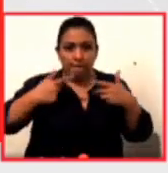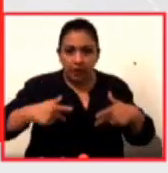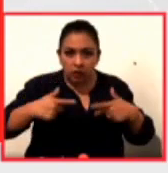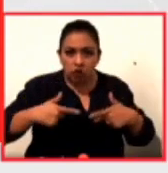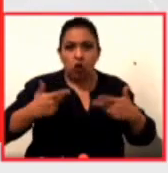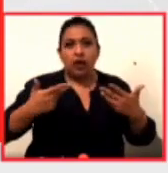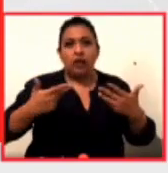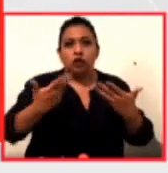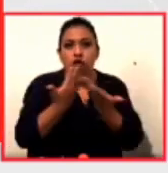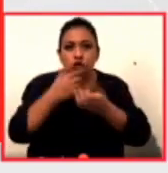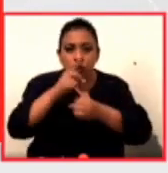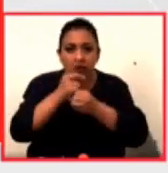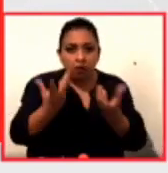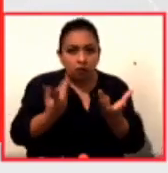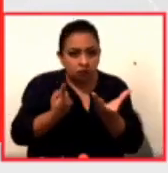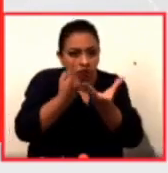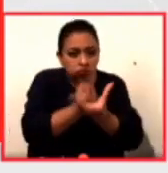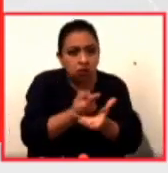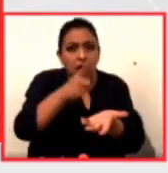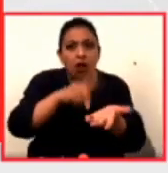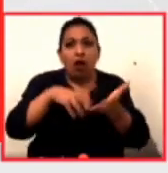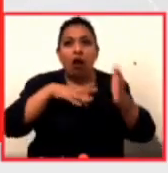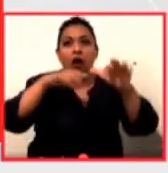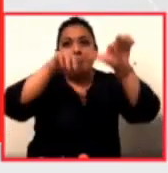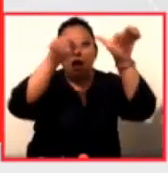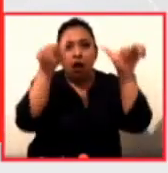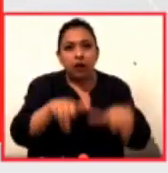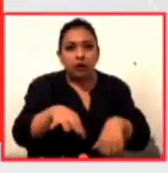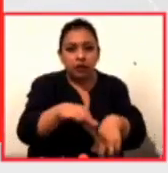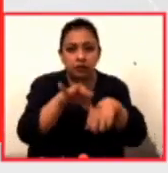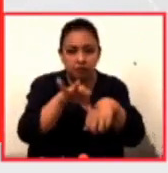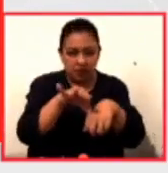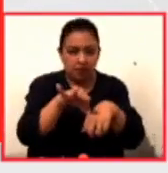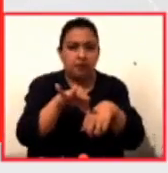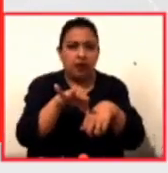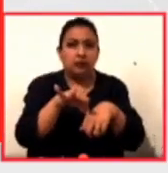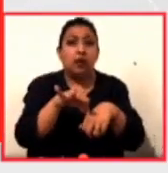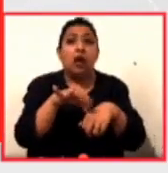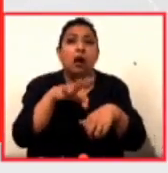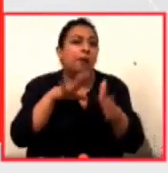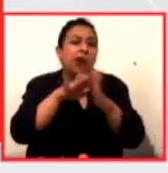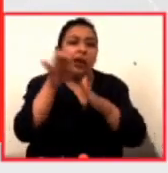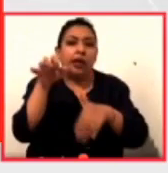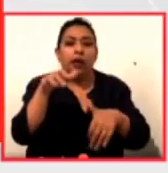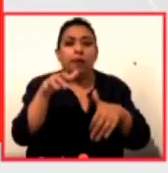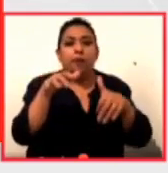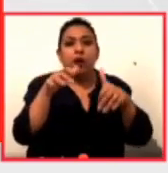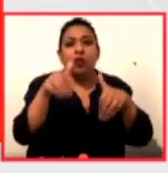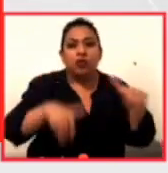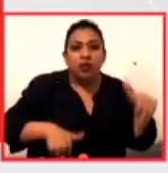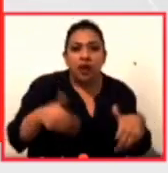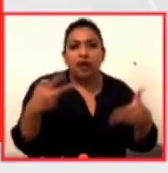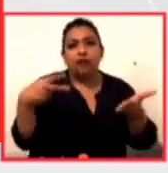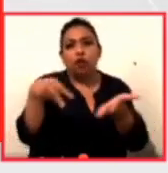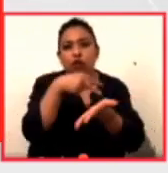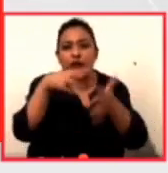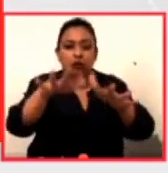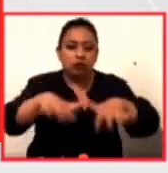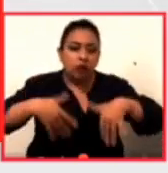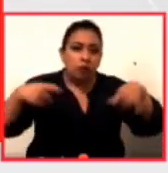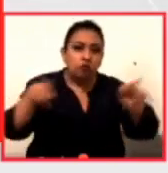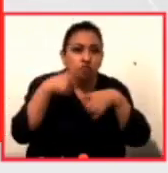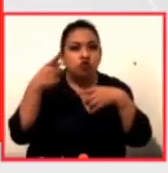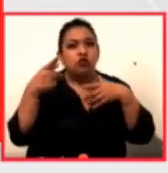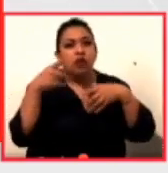que producen artes vivas, ¿no? Artes vivas entendidas como teatro, danza, conciertos de música, performance,